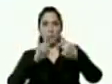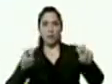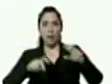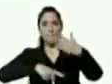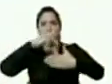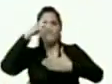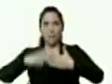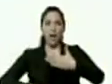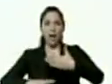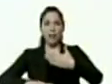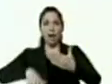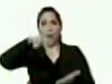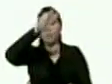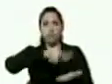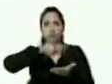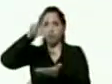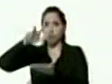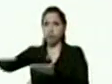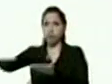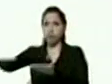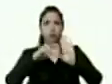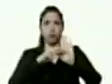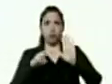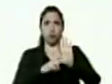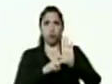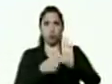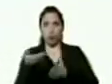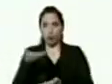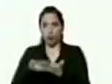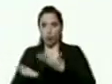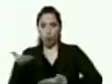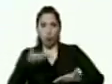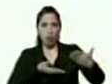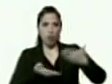aprobar las acciones a nivel solidaridad